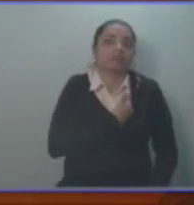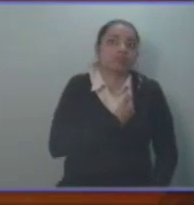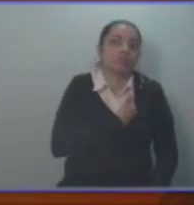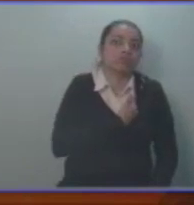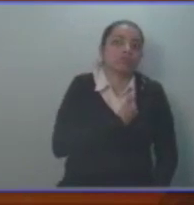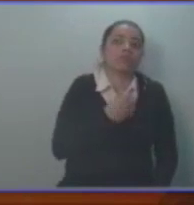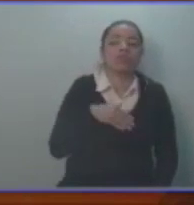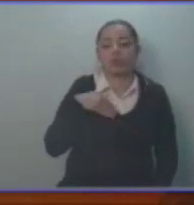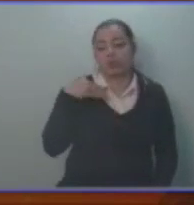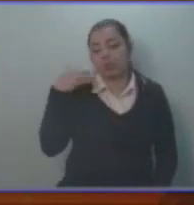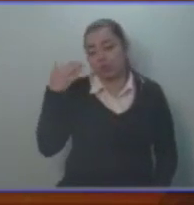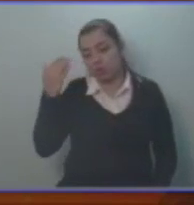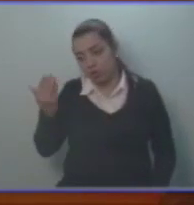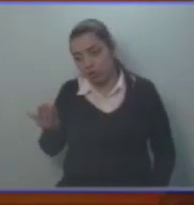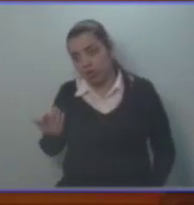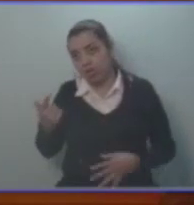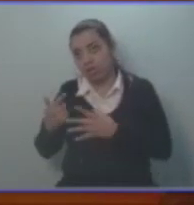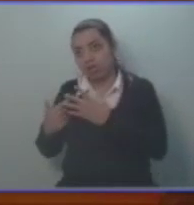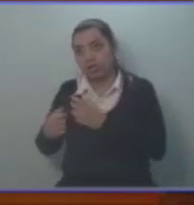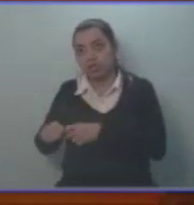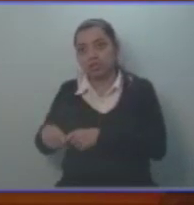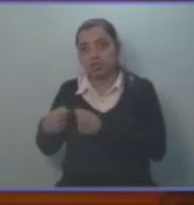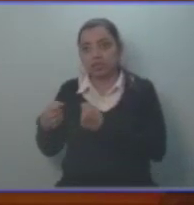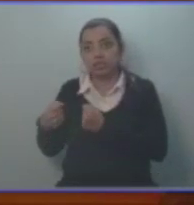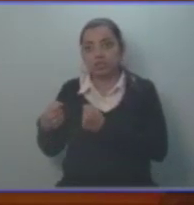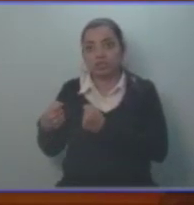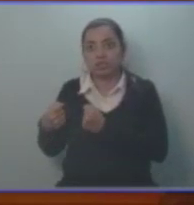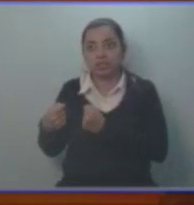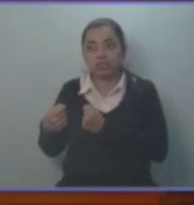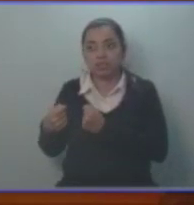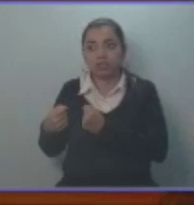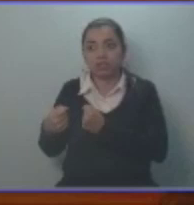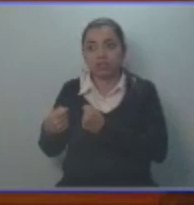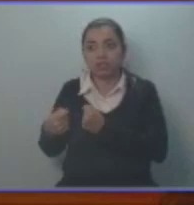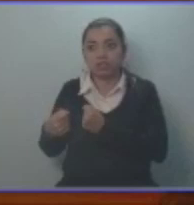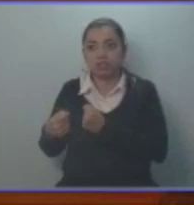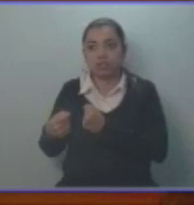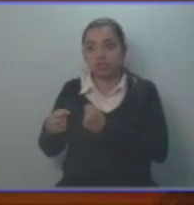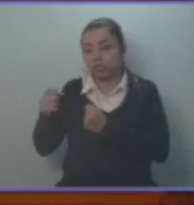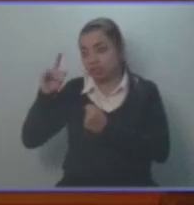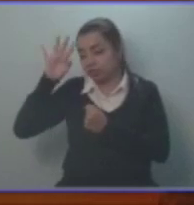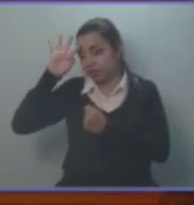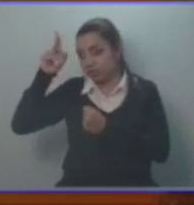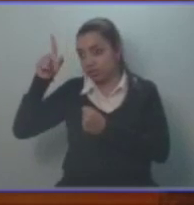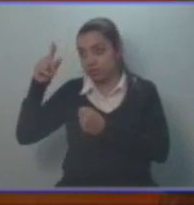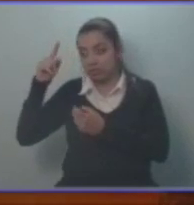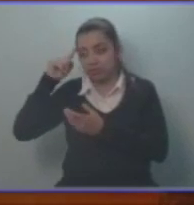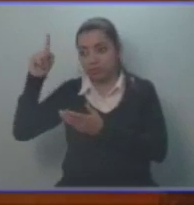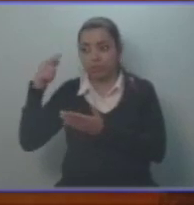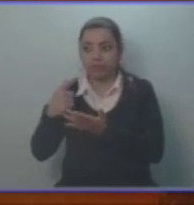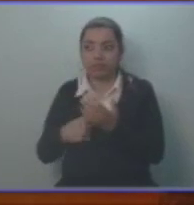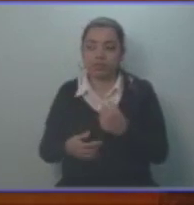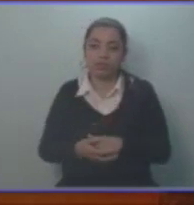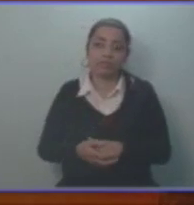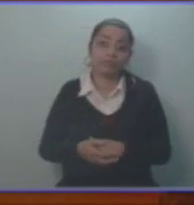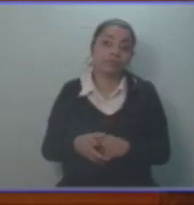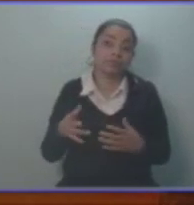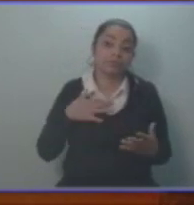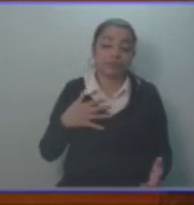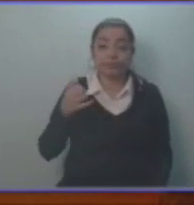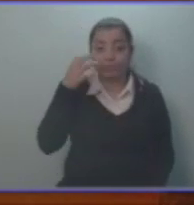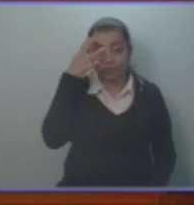o esté ante el cometimiento del delito de falsedad ideológica, creo que